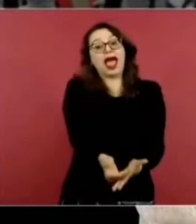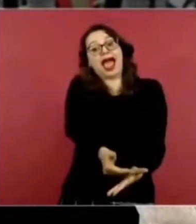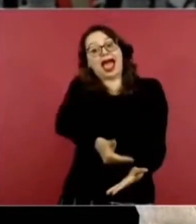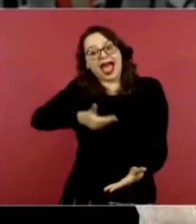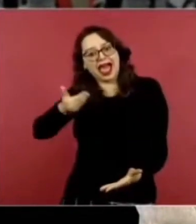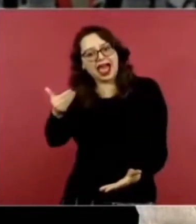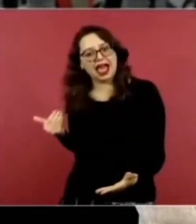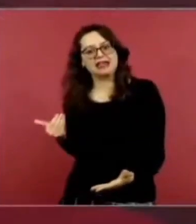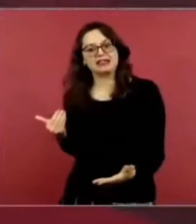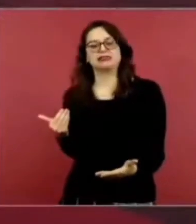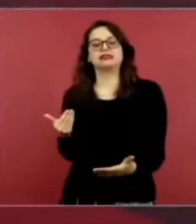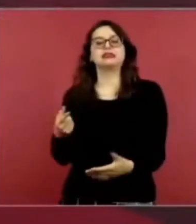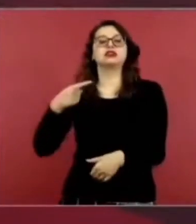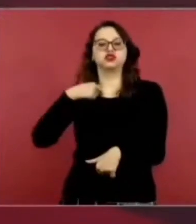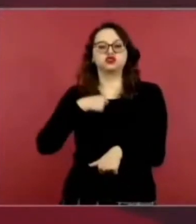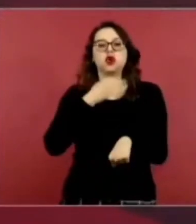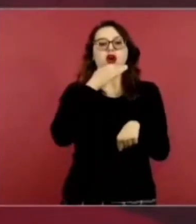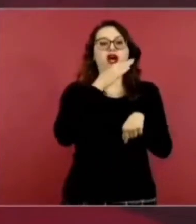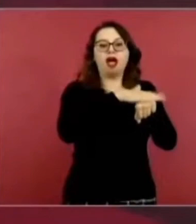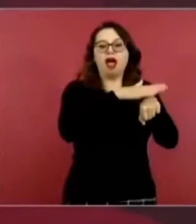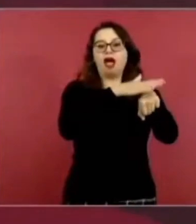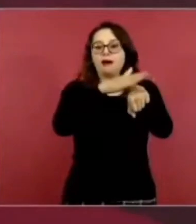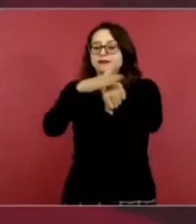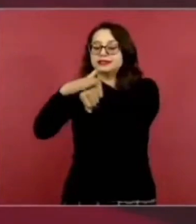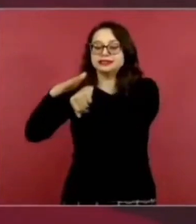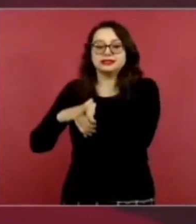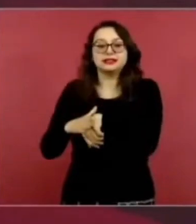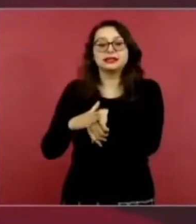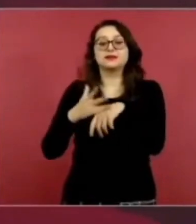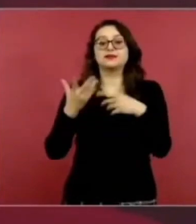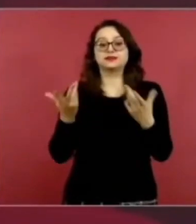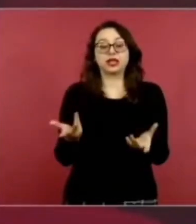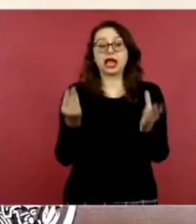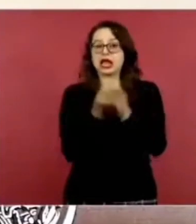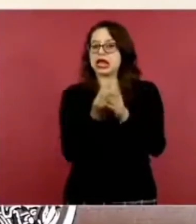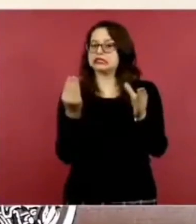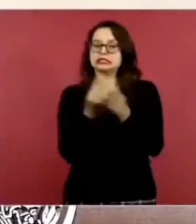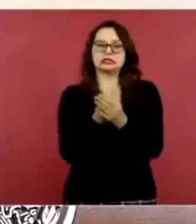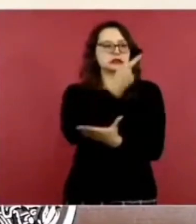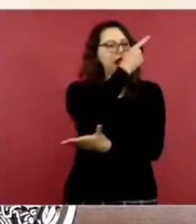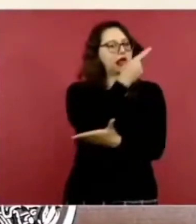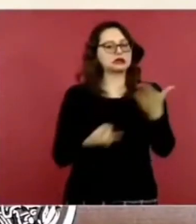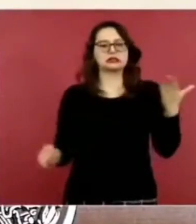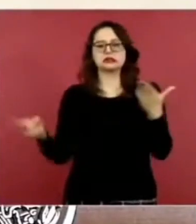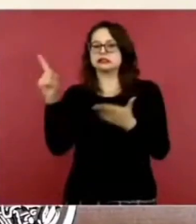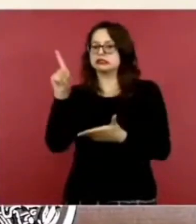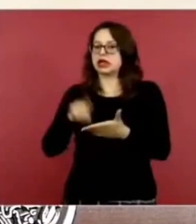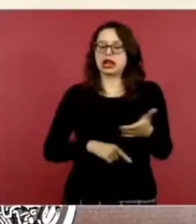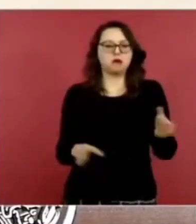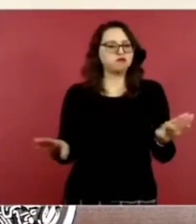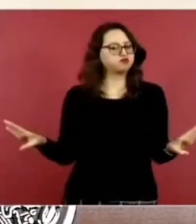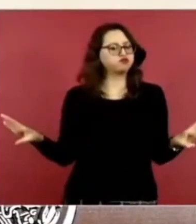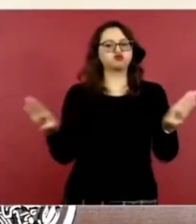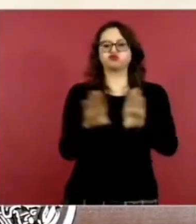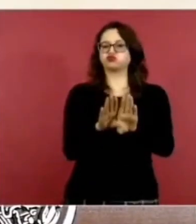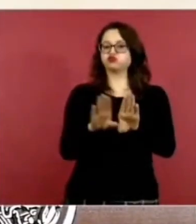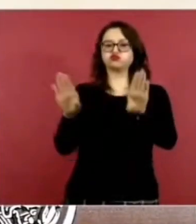tuve un aviso de cancelación de clases, de suspensión de clases para todo el estado,